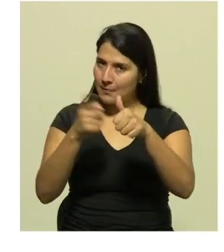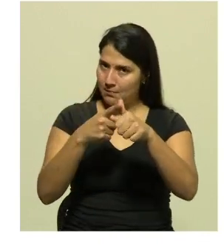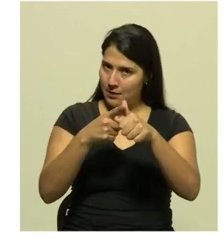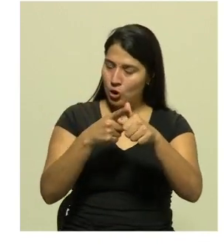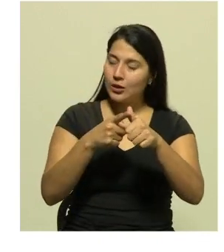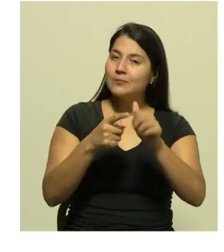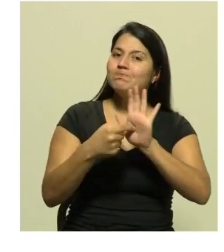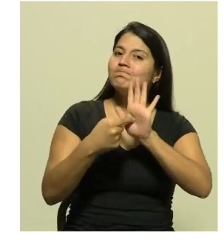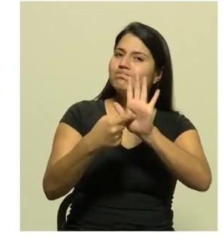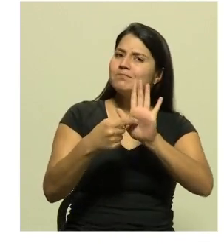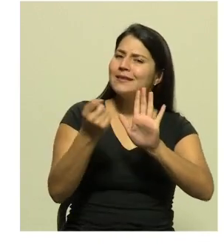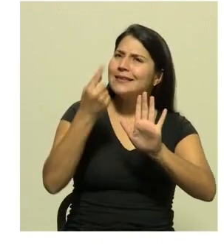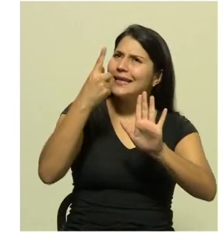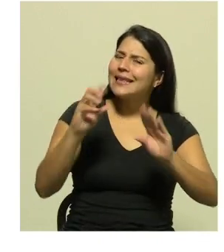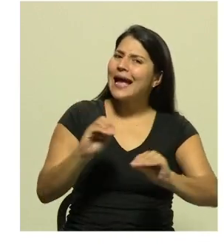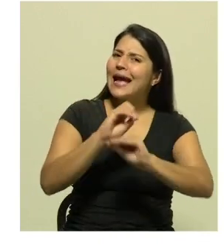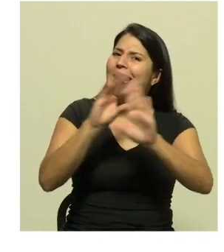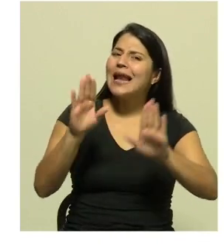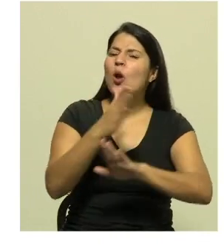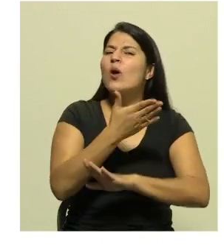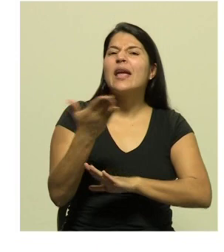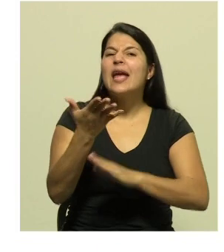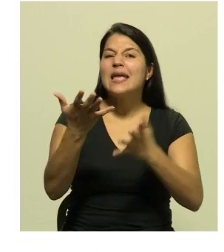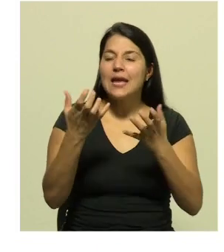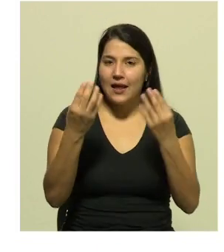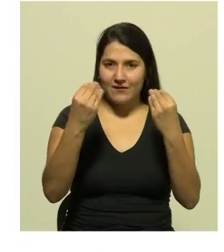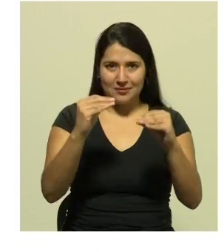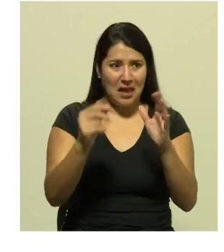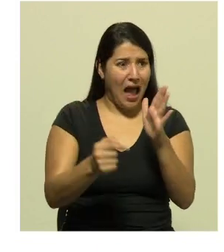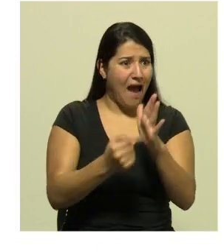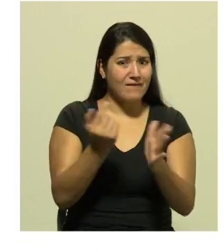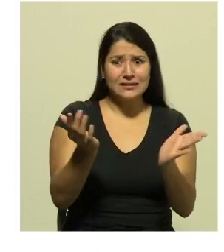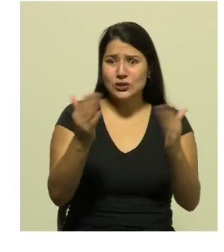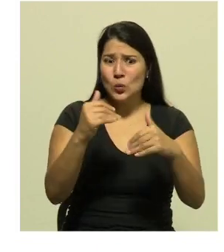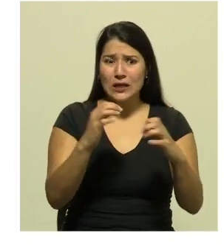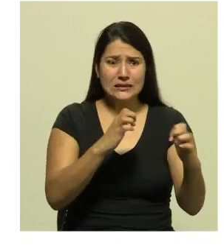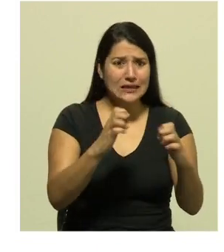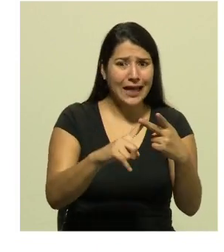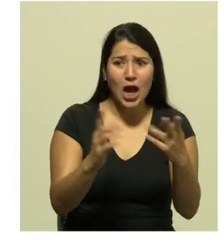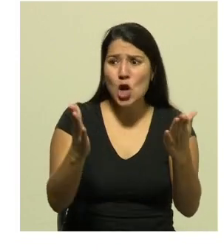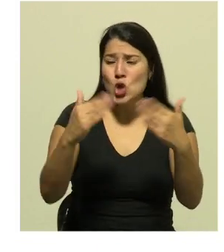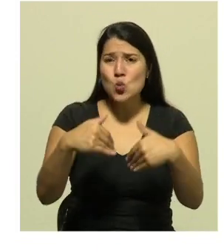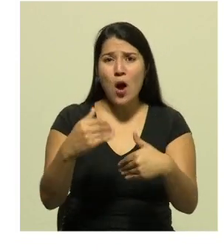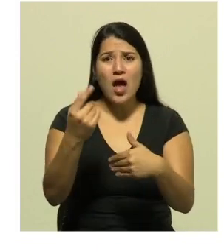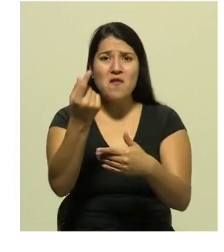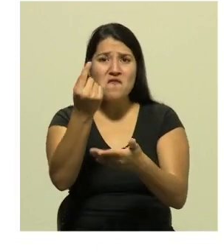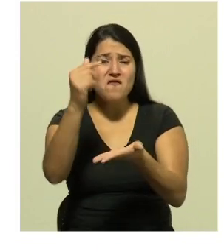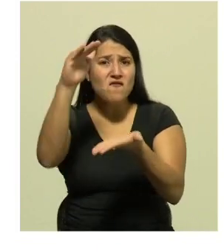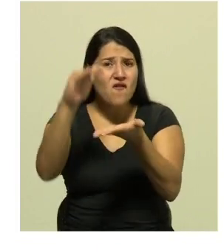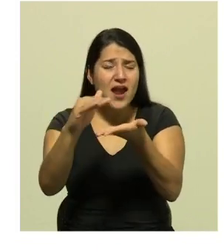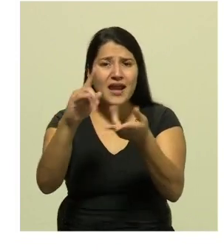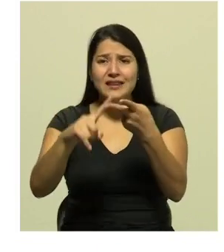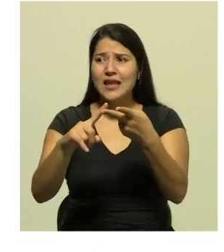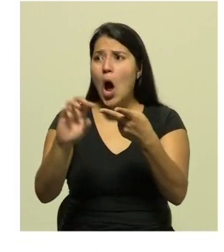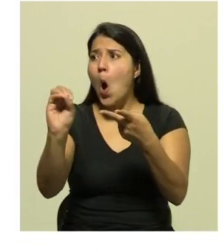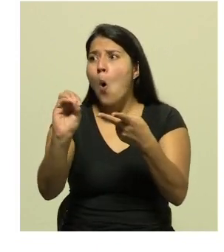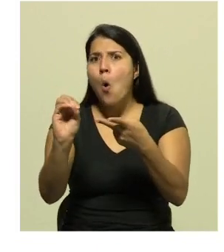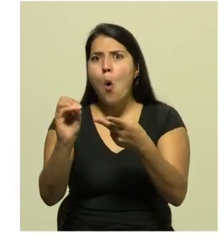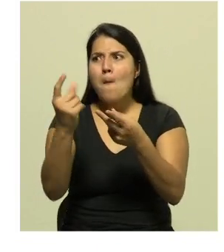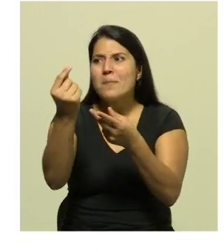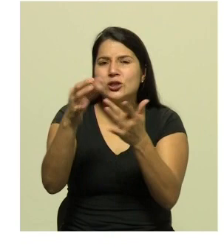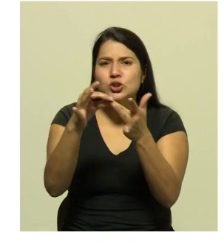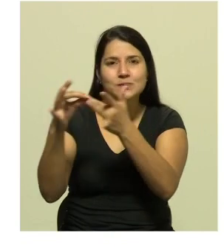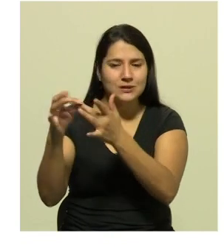estamos vendiendo sin estrategia sin promociones sin ofertas sin paquetes especiales y es